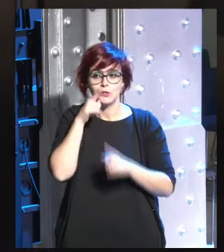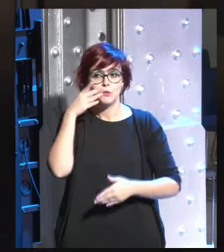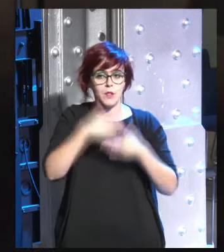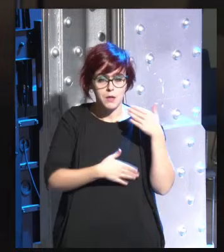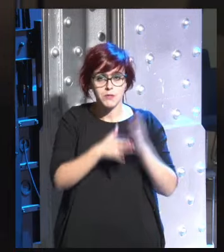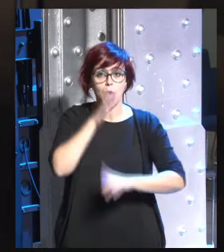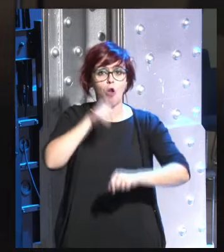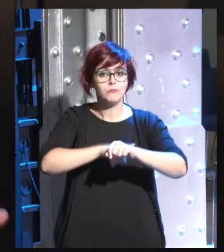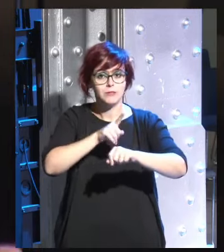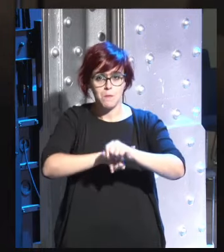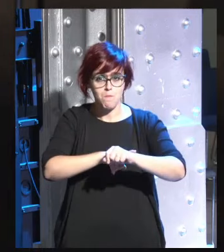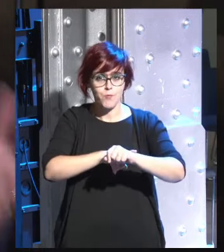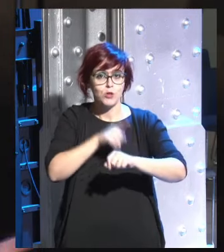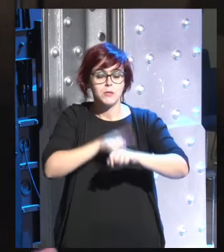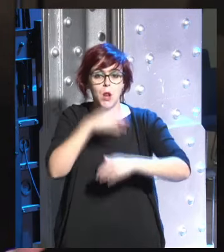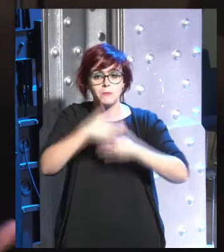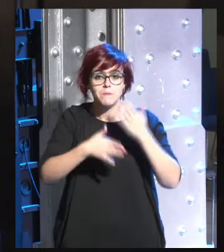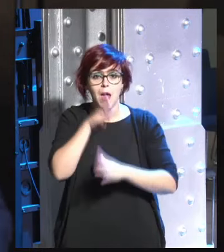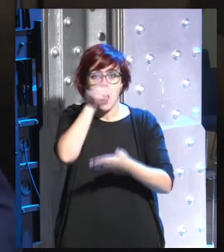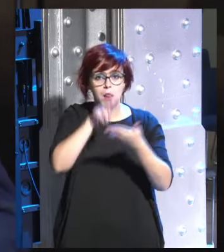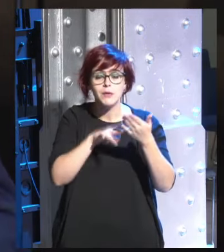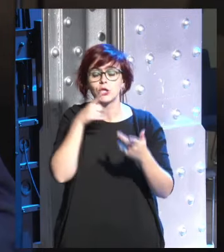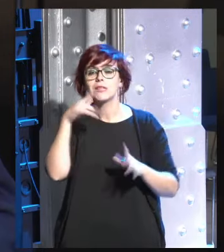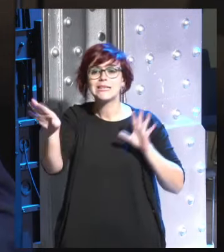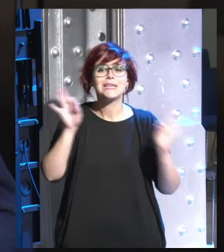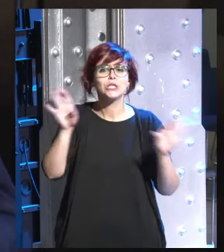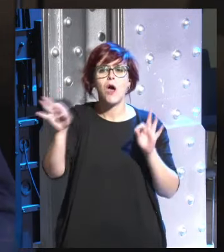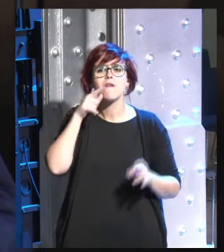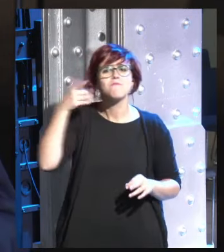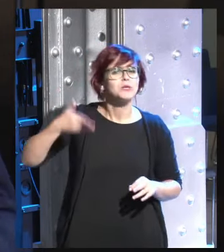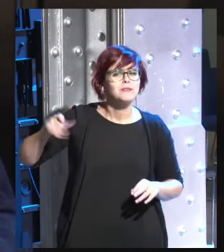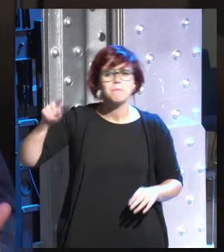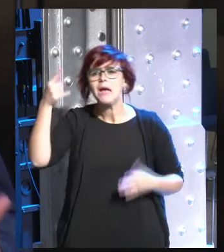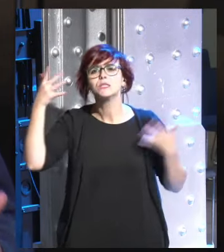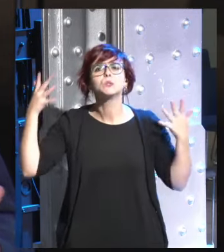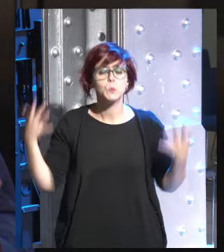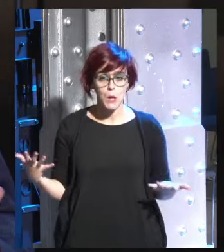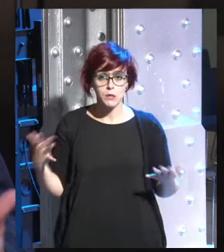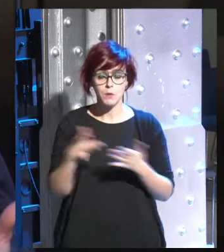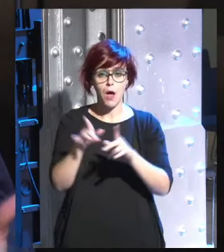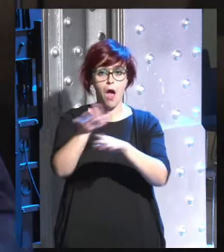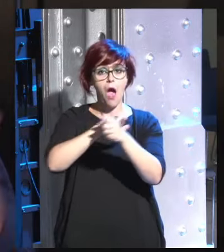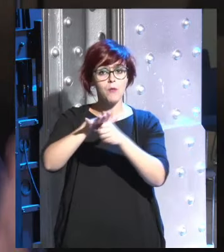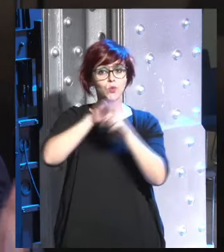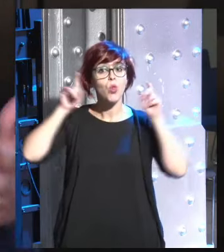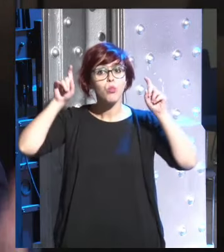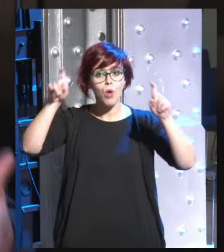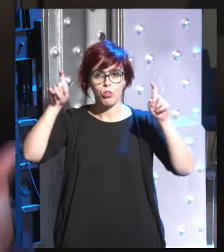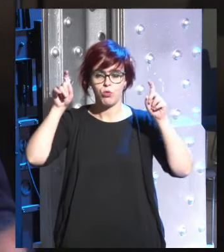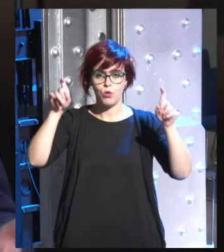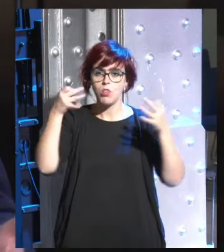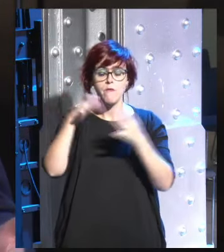hay un tiempo limitado para los lectores hay que elegir qué es lo verdaderamente importante y en la educación todo el mundo hay que